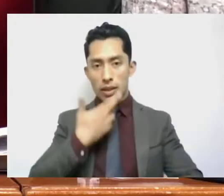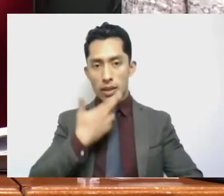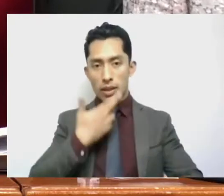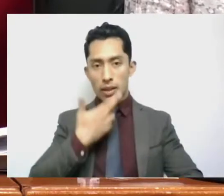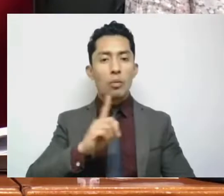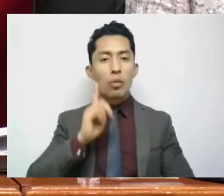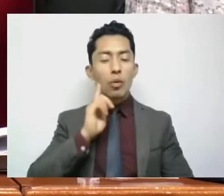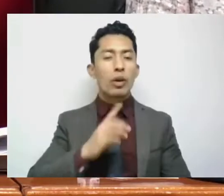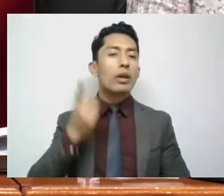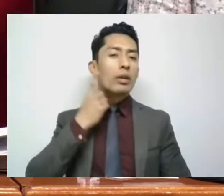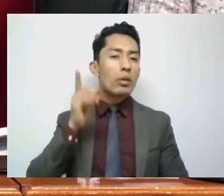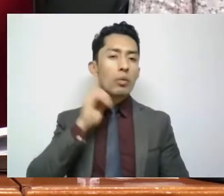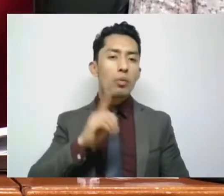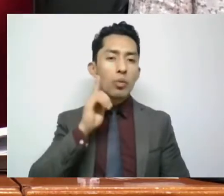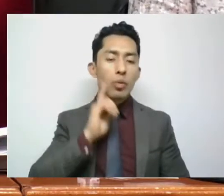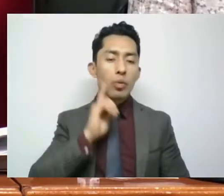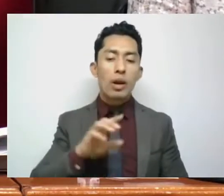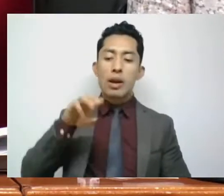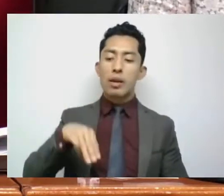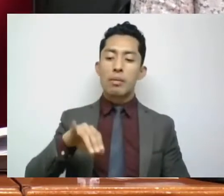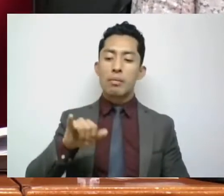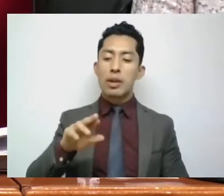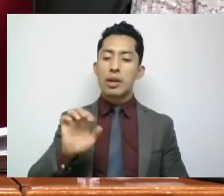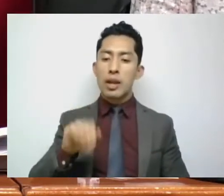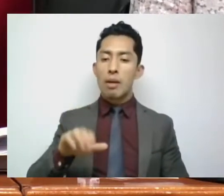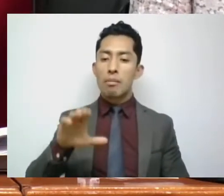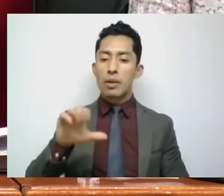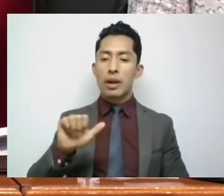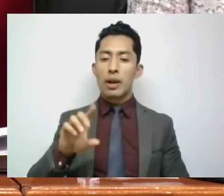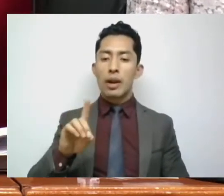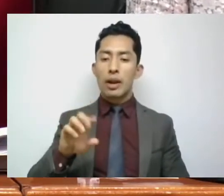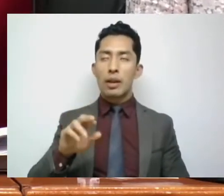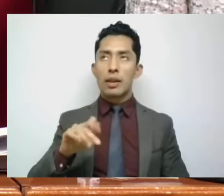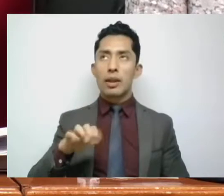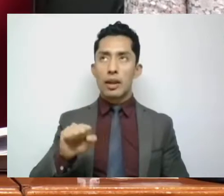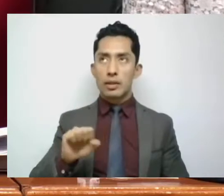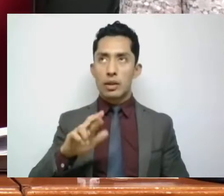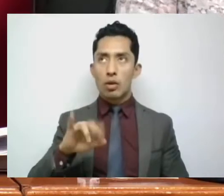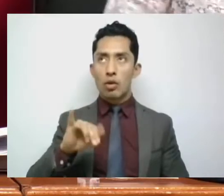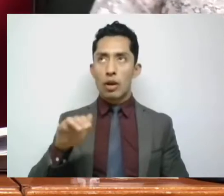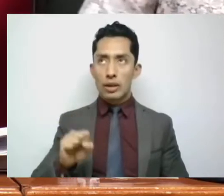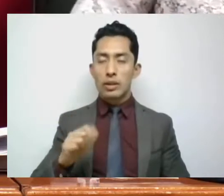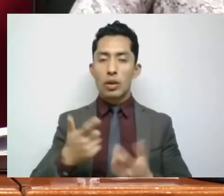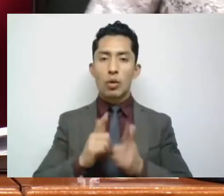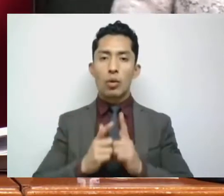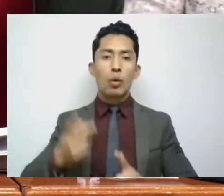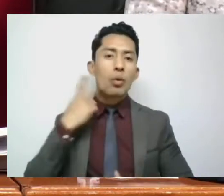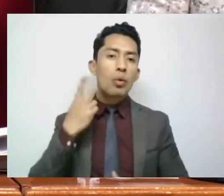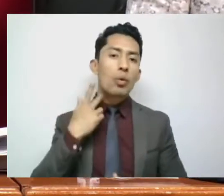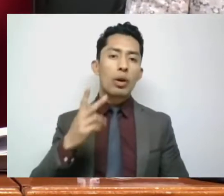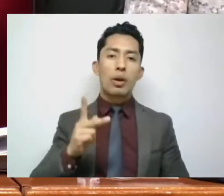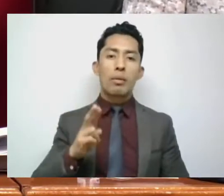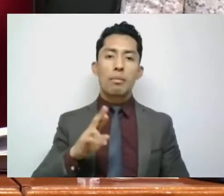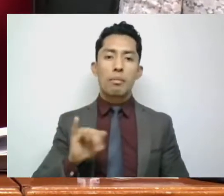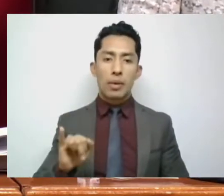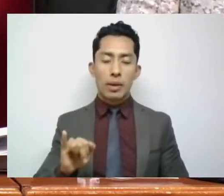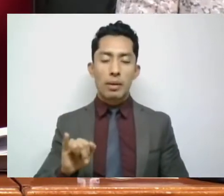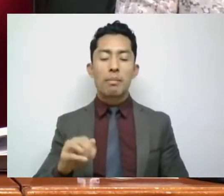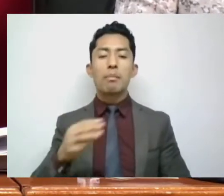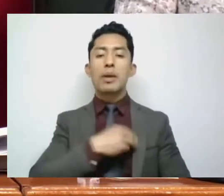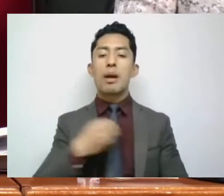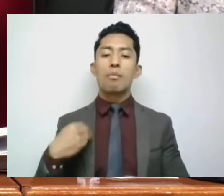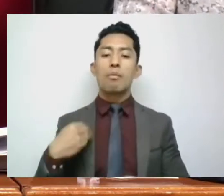diputada Miriam Cárdenas Rojas, Grupo Parlamentario PRI. Miembros,